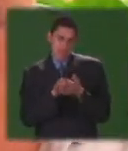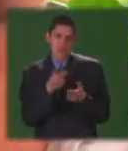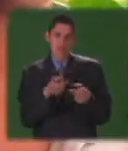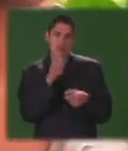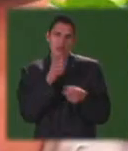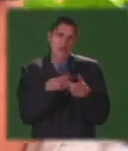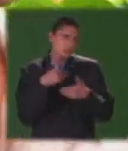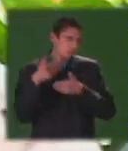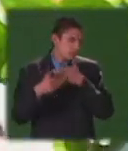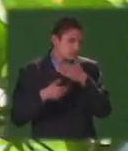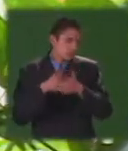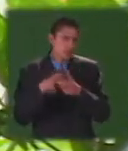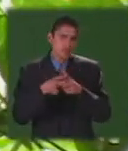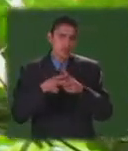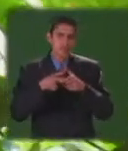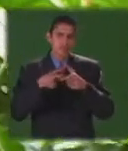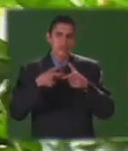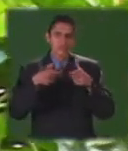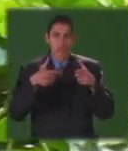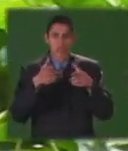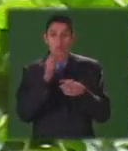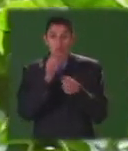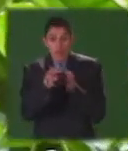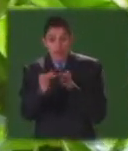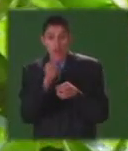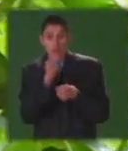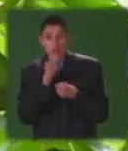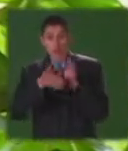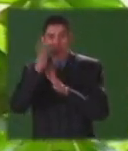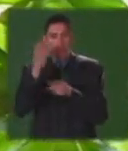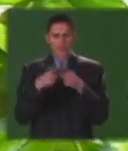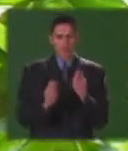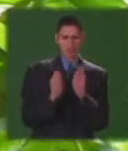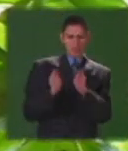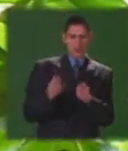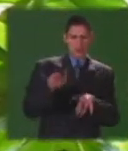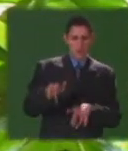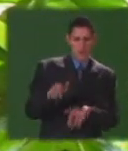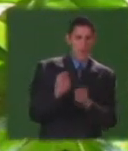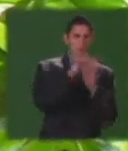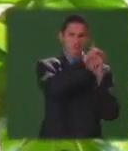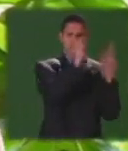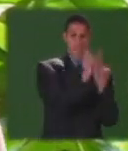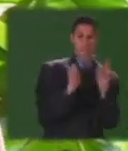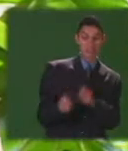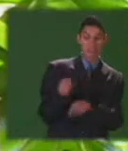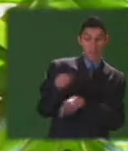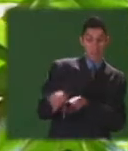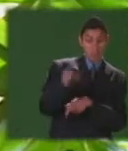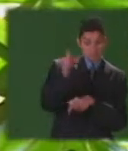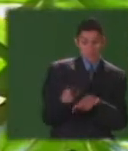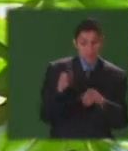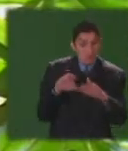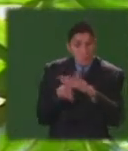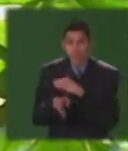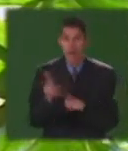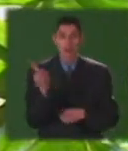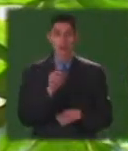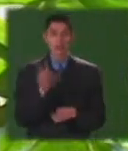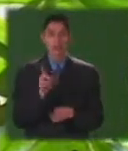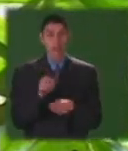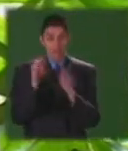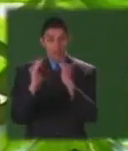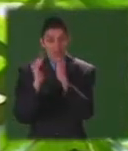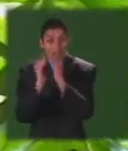Junto con todo esto, agua de Dios fue creciendo y gestándose un estigma social. Un estigma que durante un siglo se produjo.